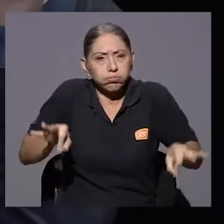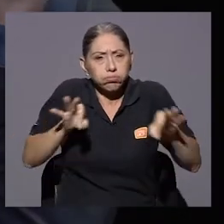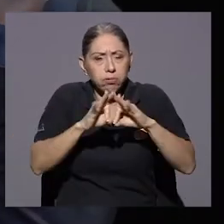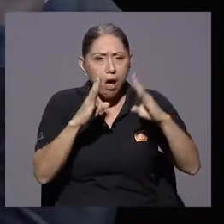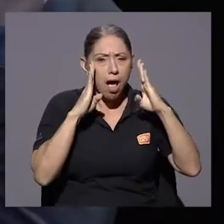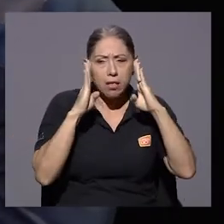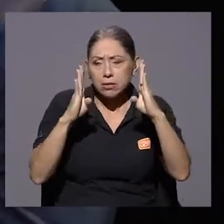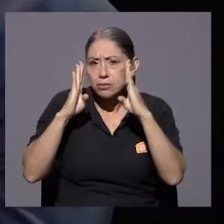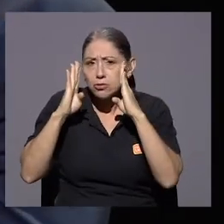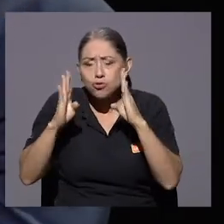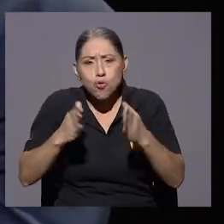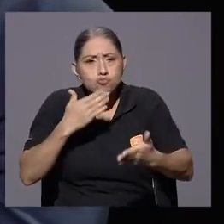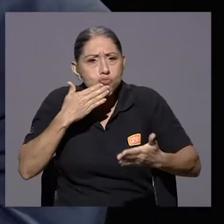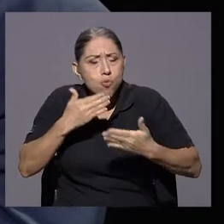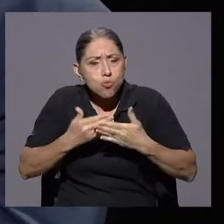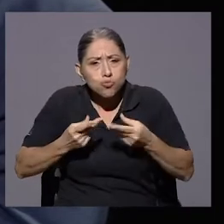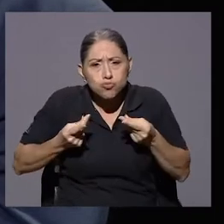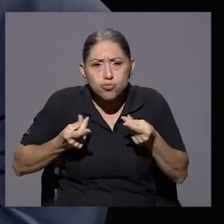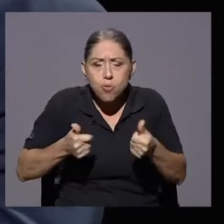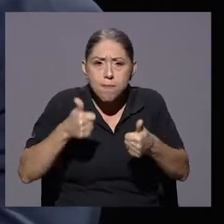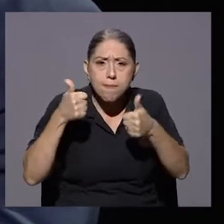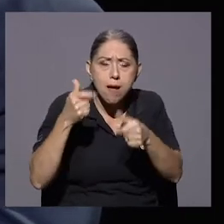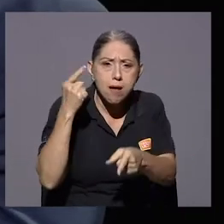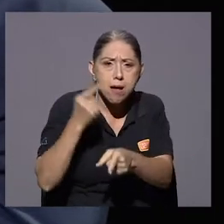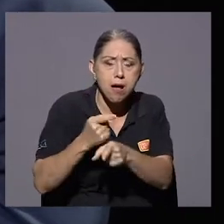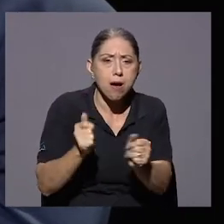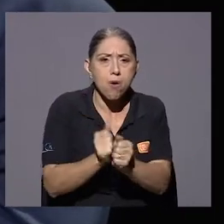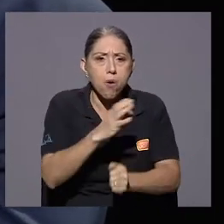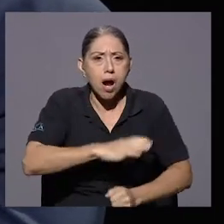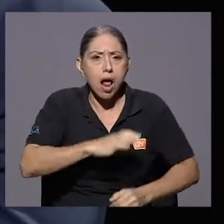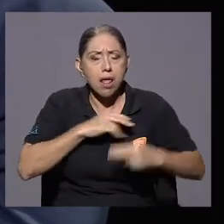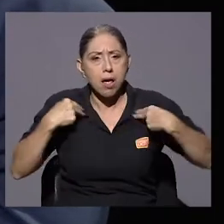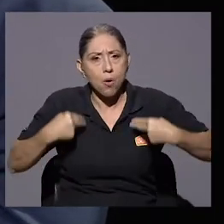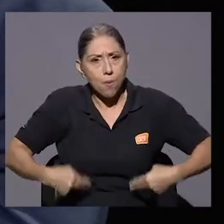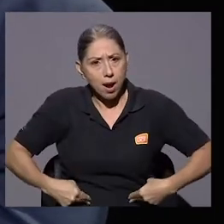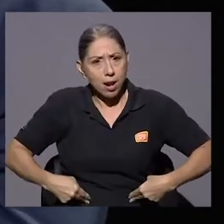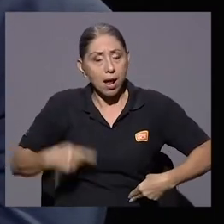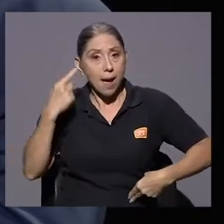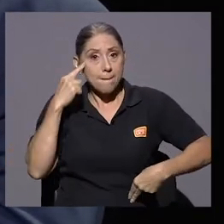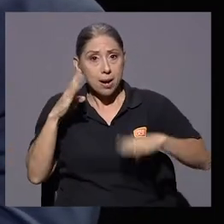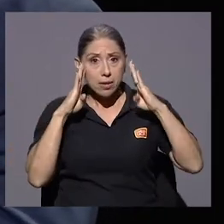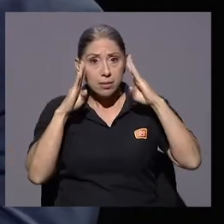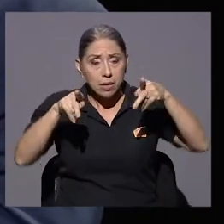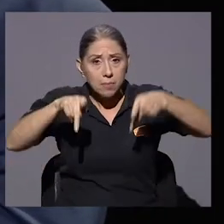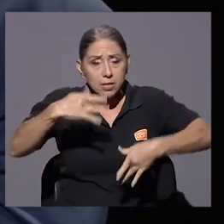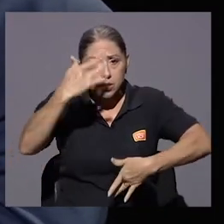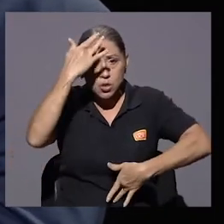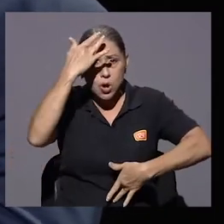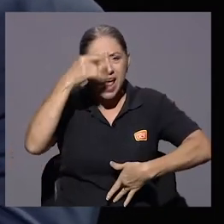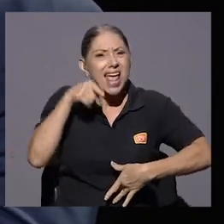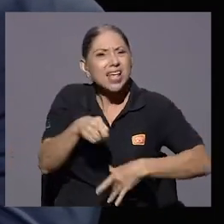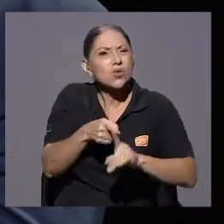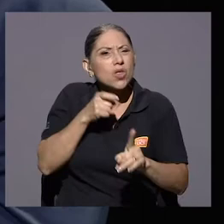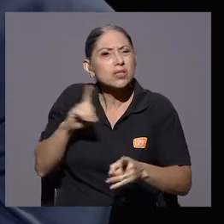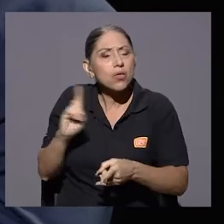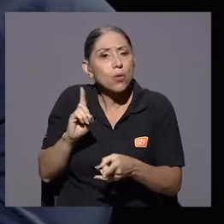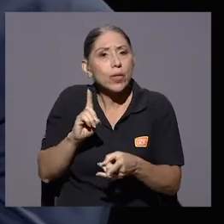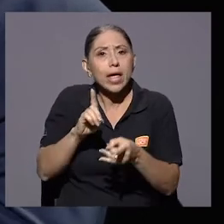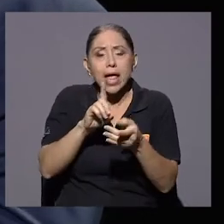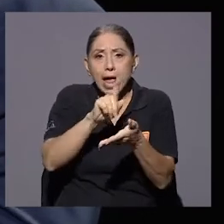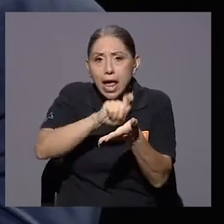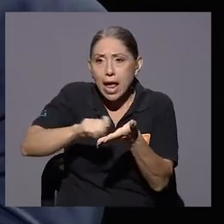eficiente, eficaz y con calidad humana a los pacientes. Y esa formación se da desde la academia, las universidades públicas,